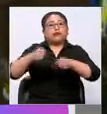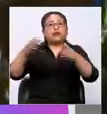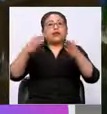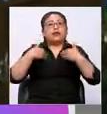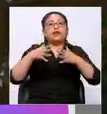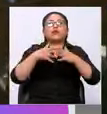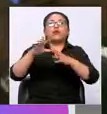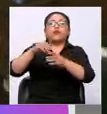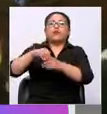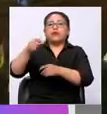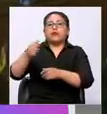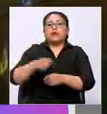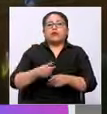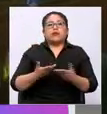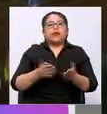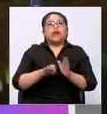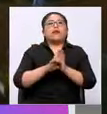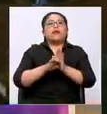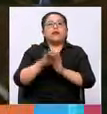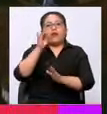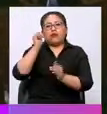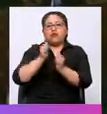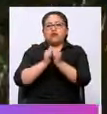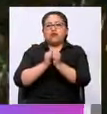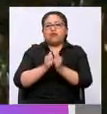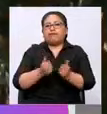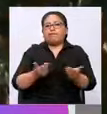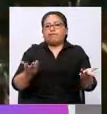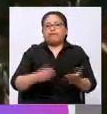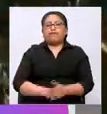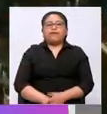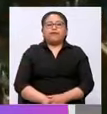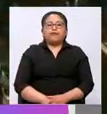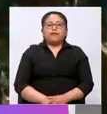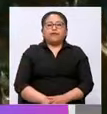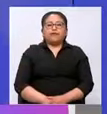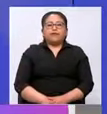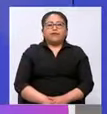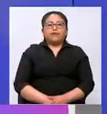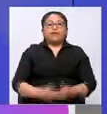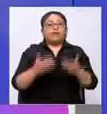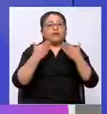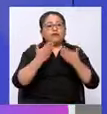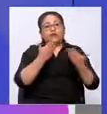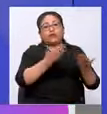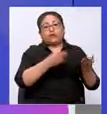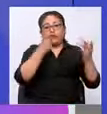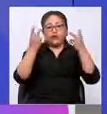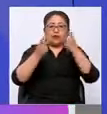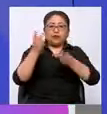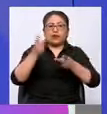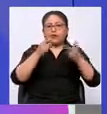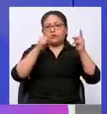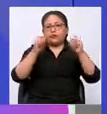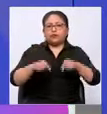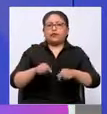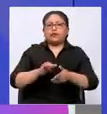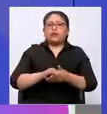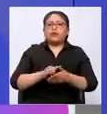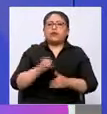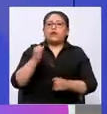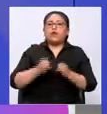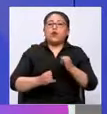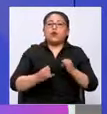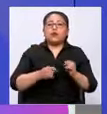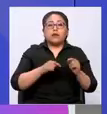actúa la derecha y la dictadura cuando está en funciones de gobierno. Le agradecemos por su visita, procurador, y de seguro que esta no va a ser la